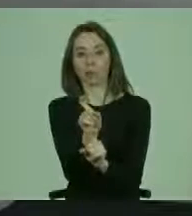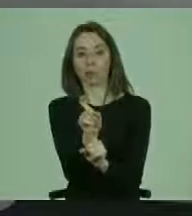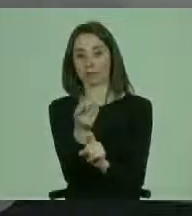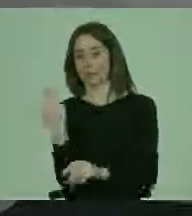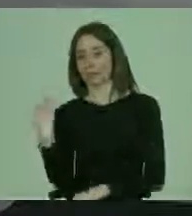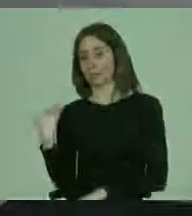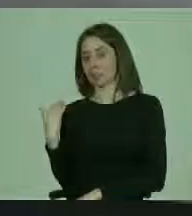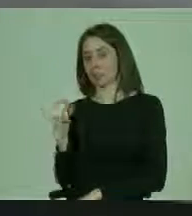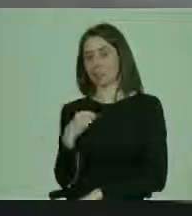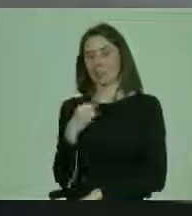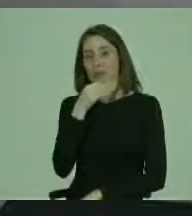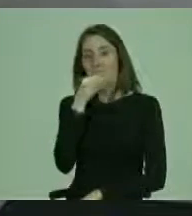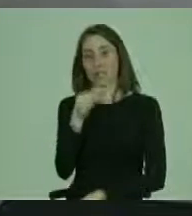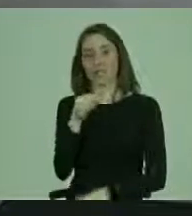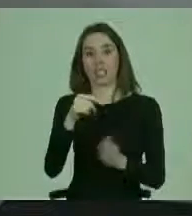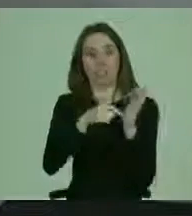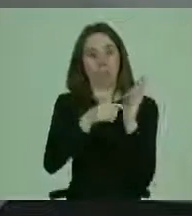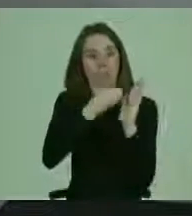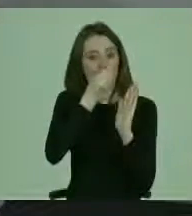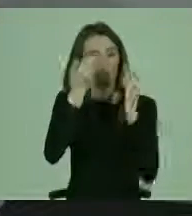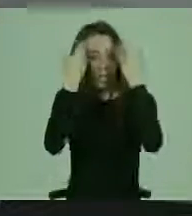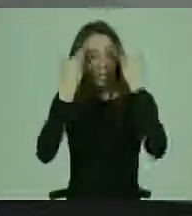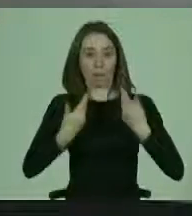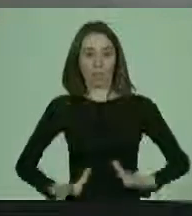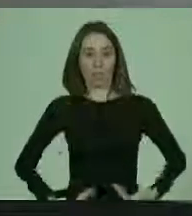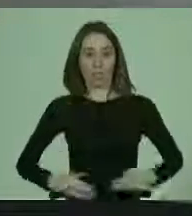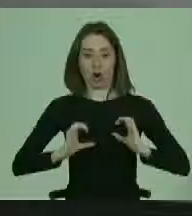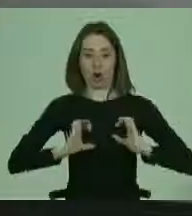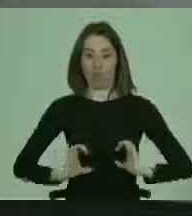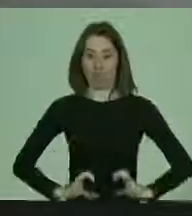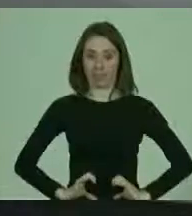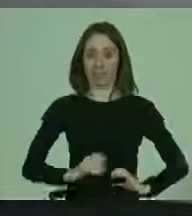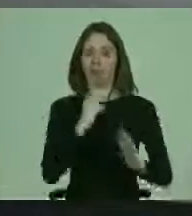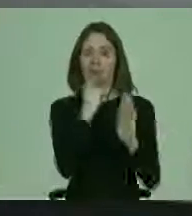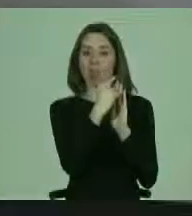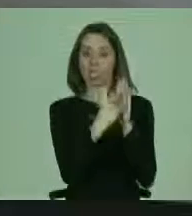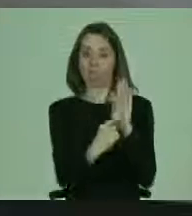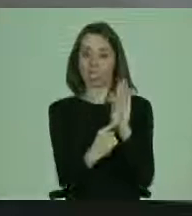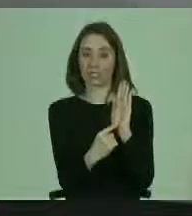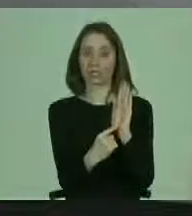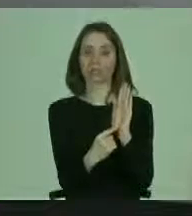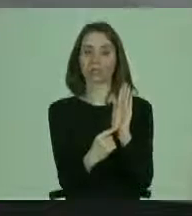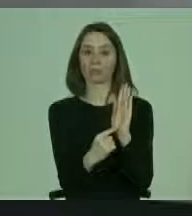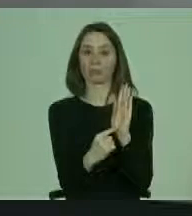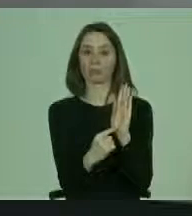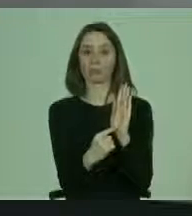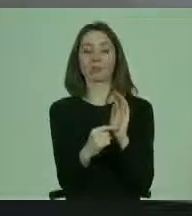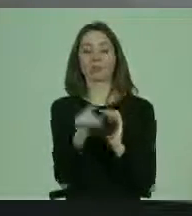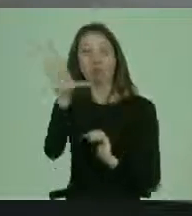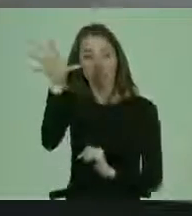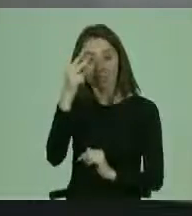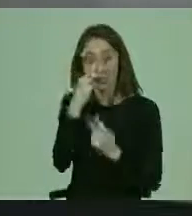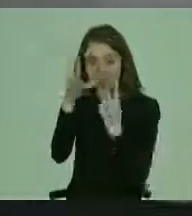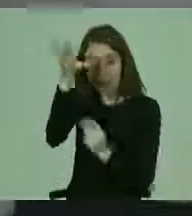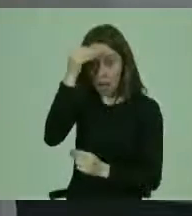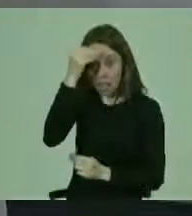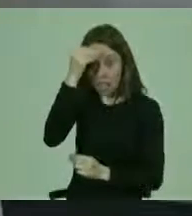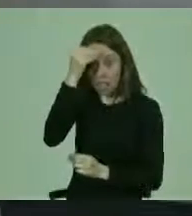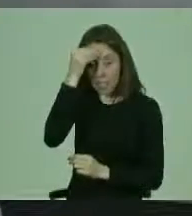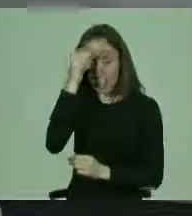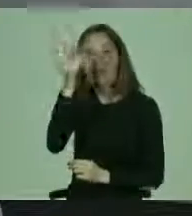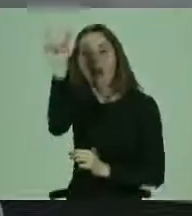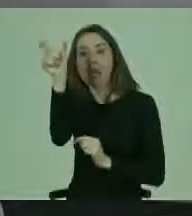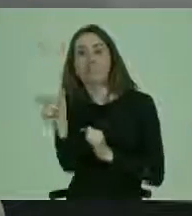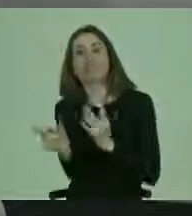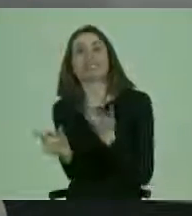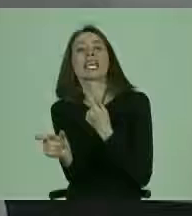De Nante me refería a que la declaración de bioética dice, y se tendrá en cuenta el interés de